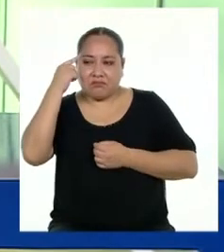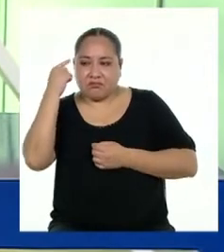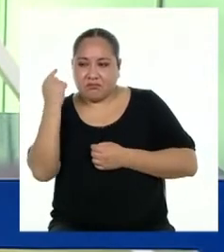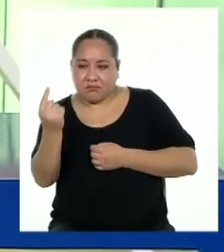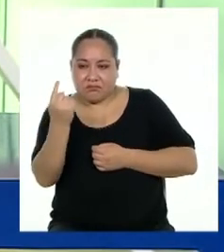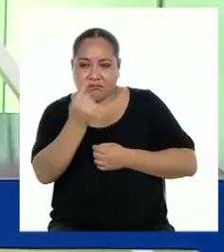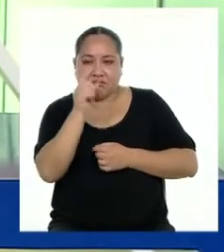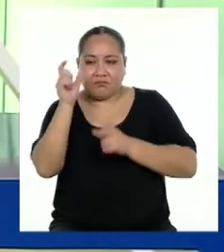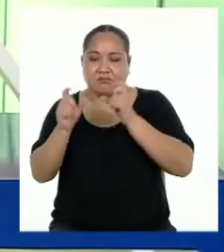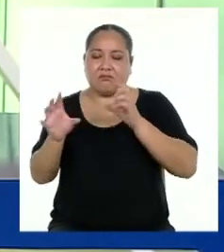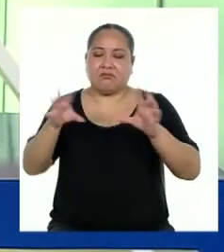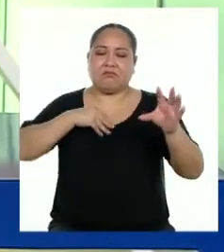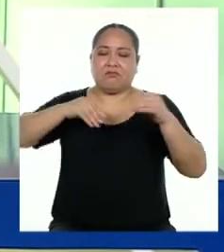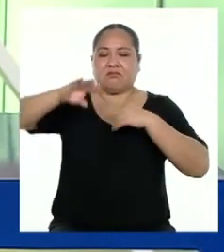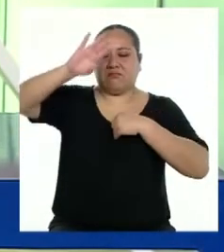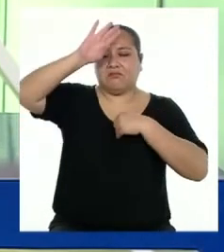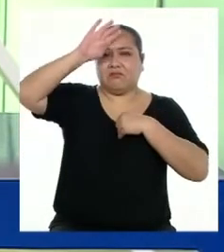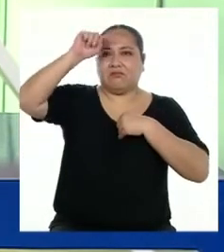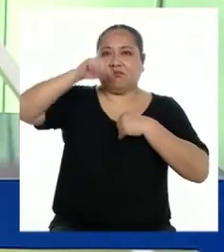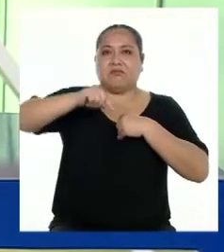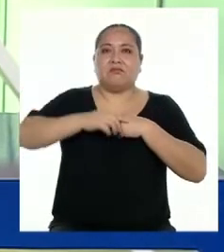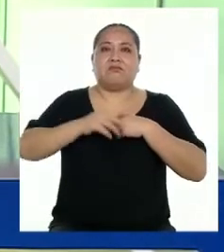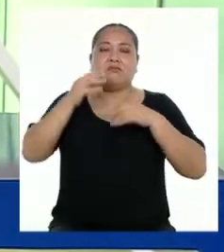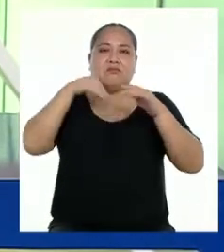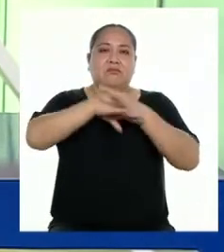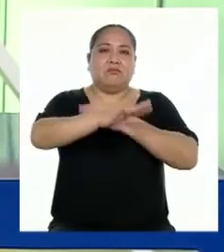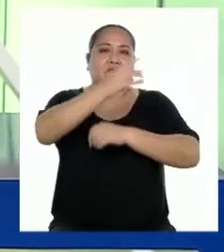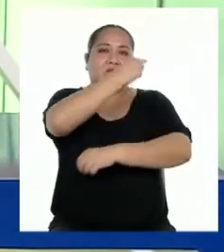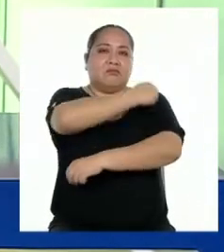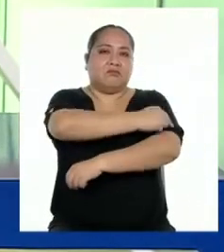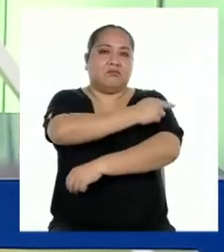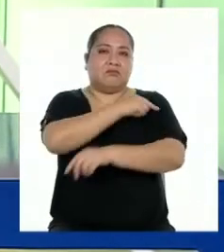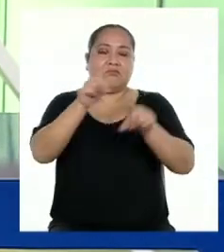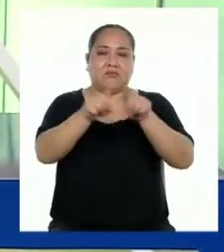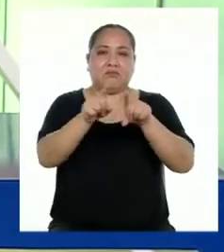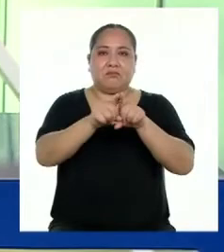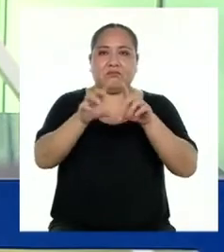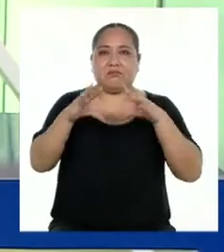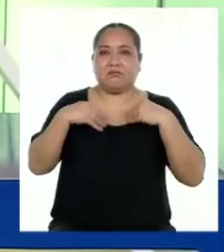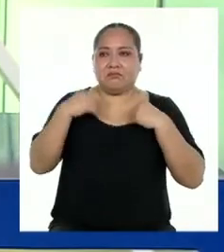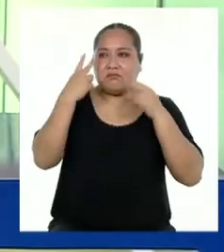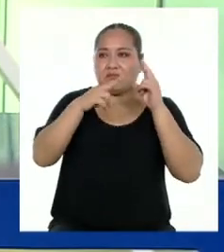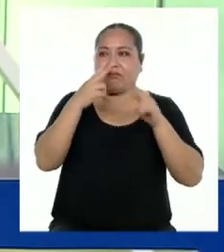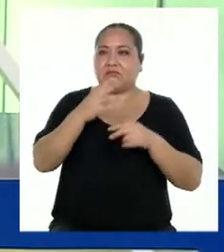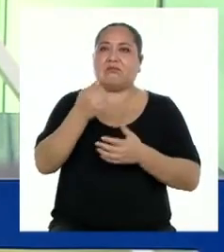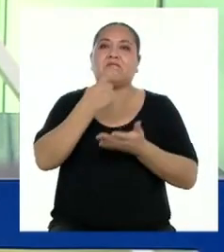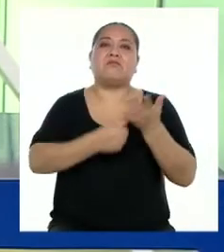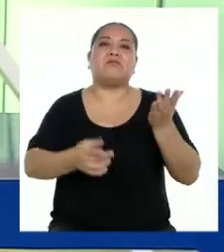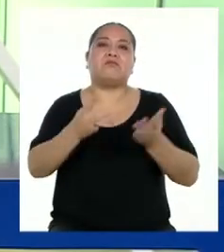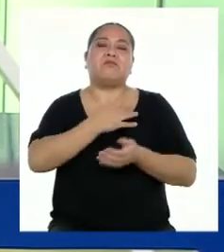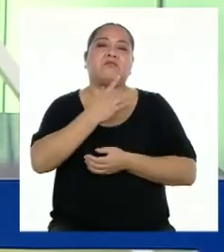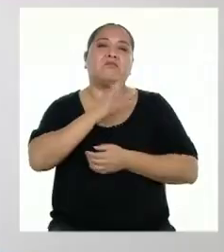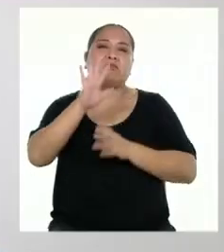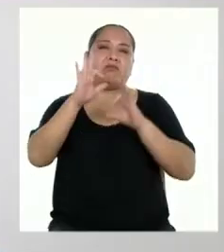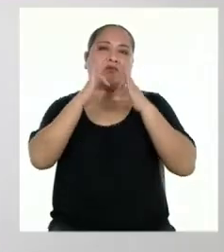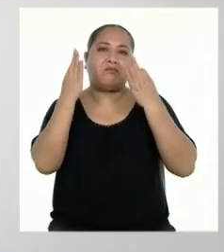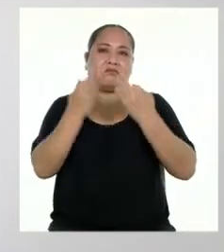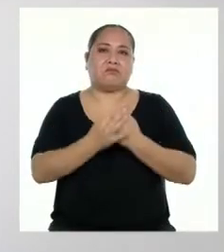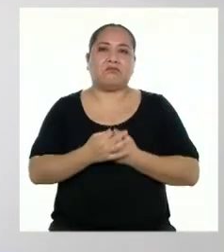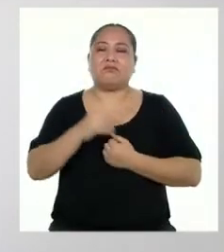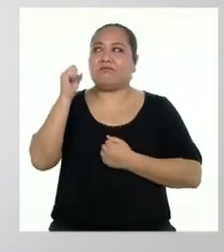contagiada por el COVID-19 que está en un hospital y también reconocer lo que deben estar sintiendo sus familias.